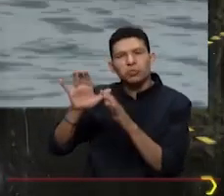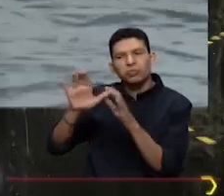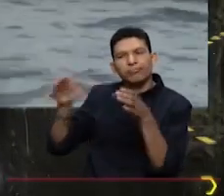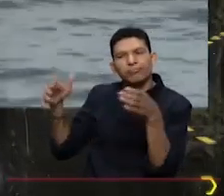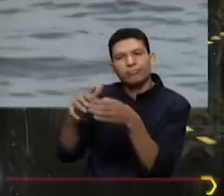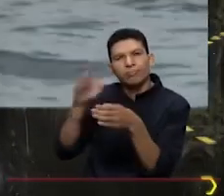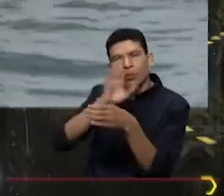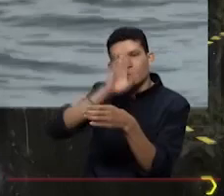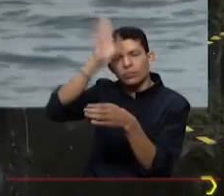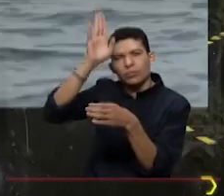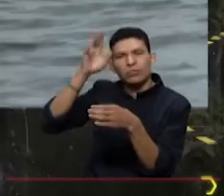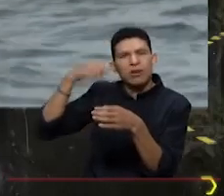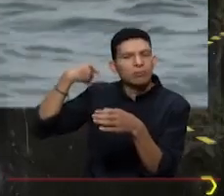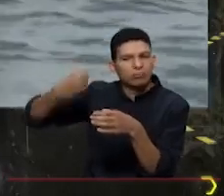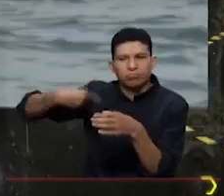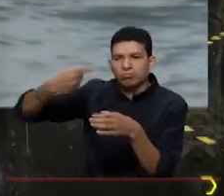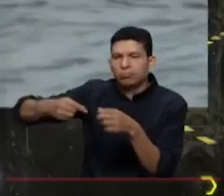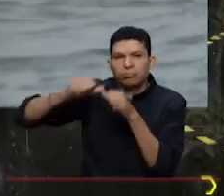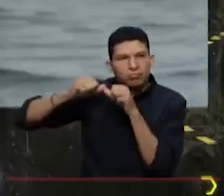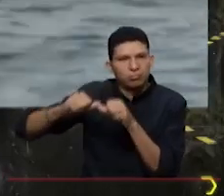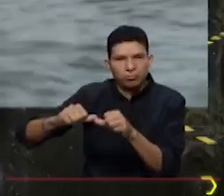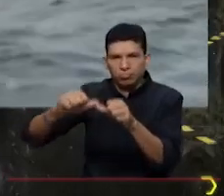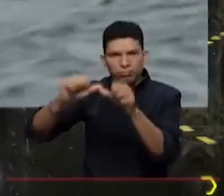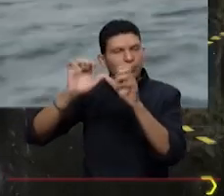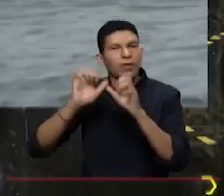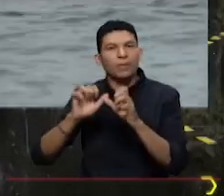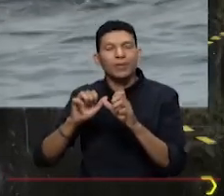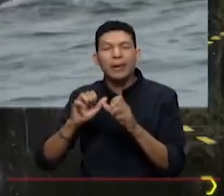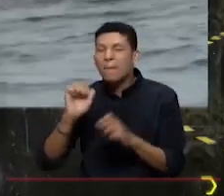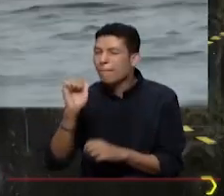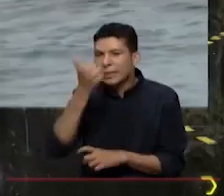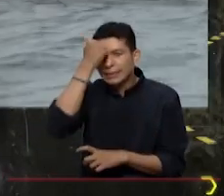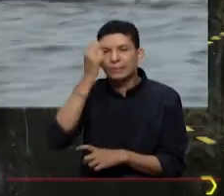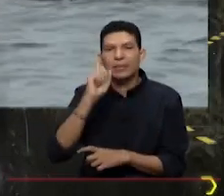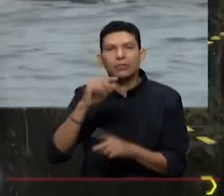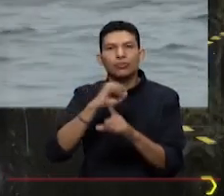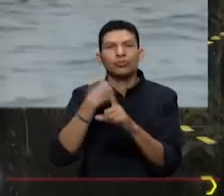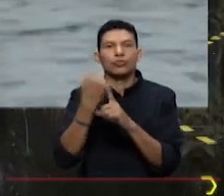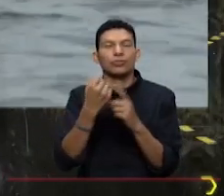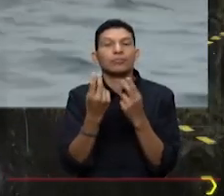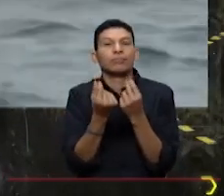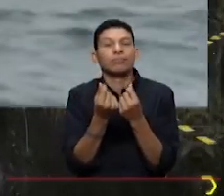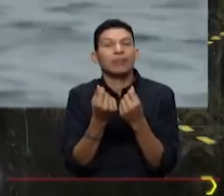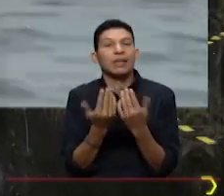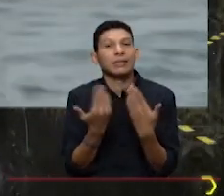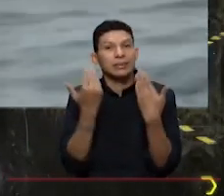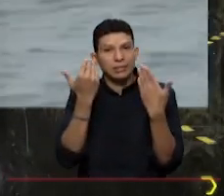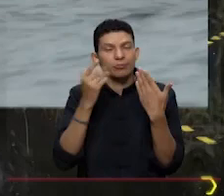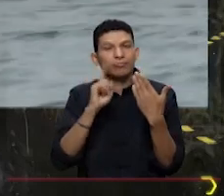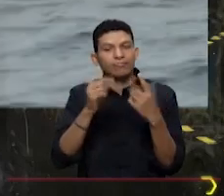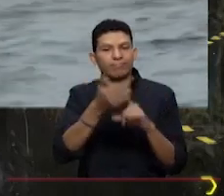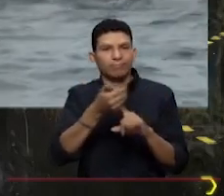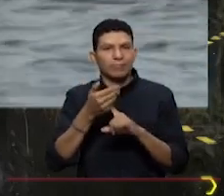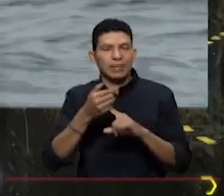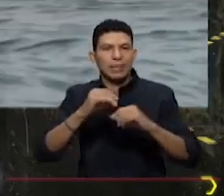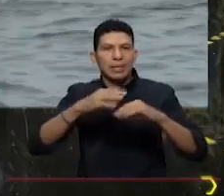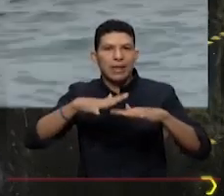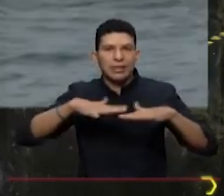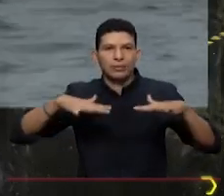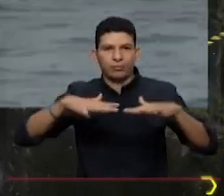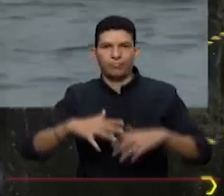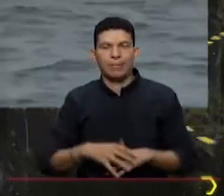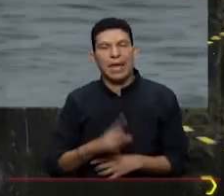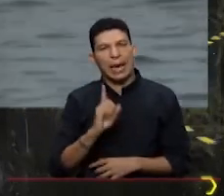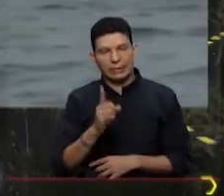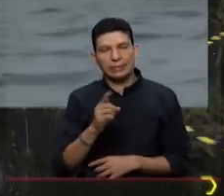costumbres tradicionales que se mantienen, pero sobre todo tienen un sistema socioeconómico que permite conservar ese territorio. Eso